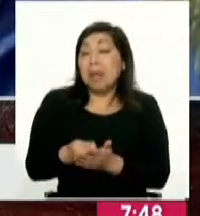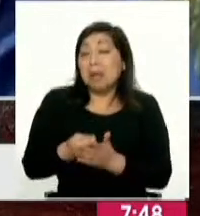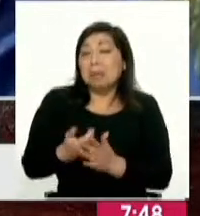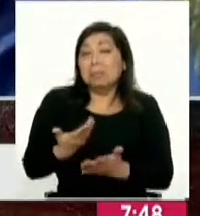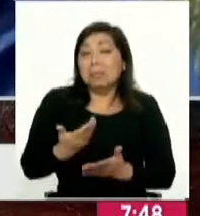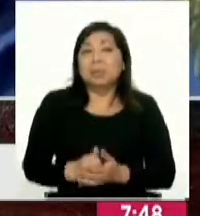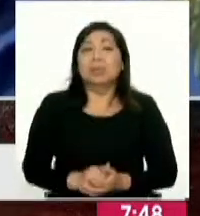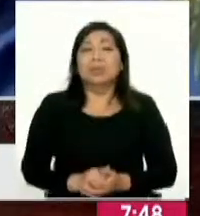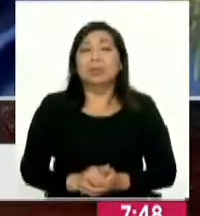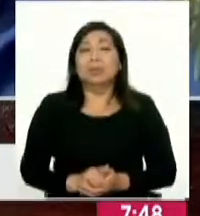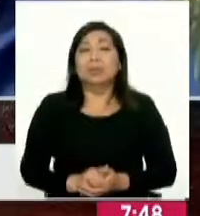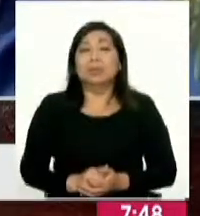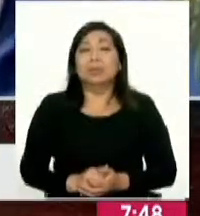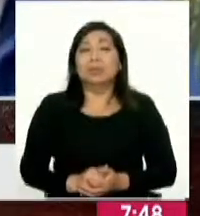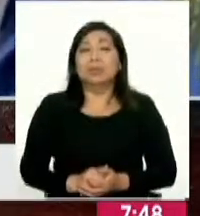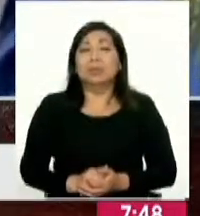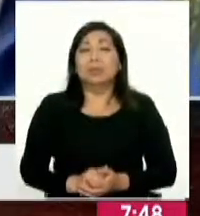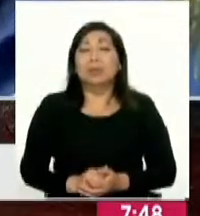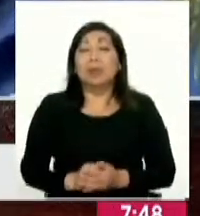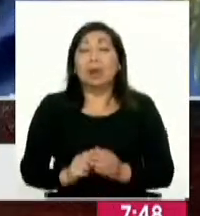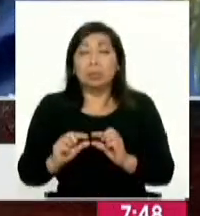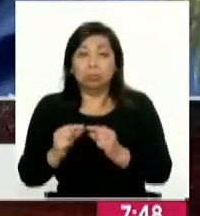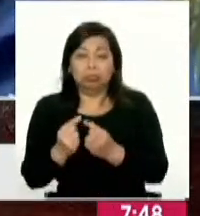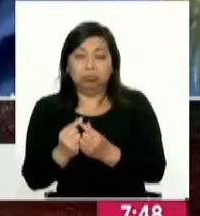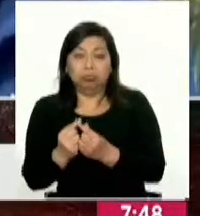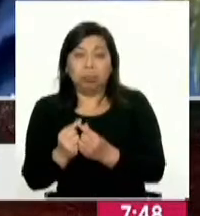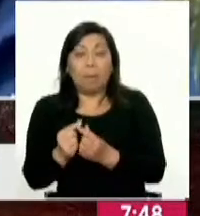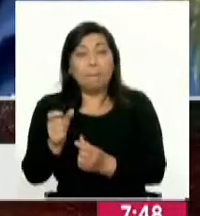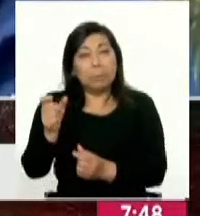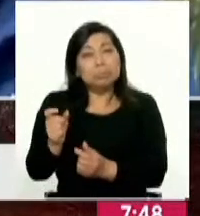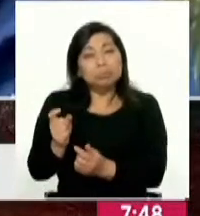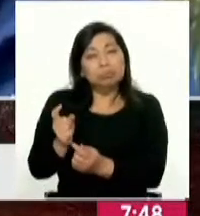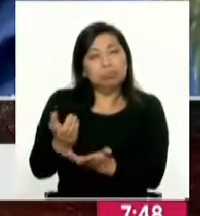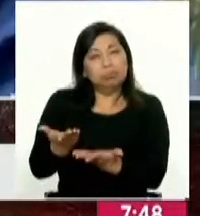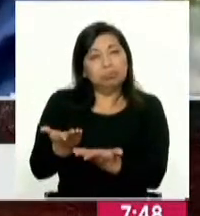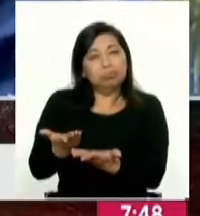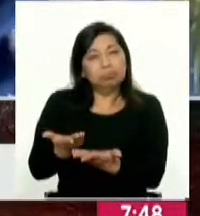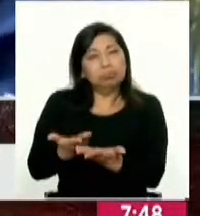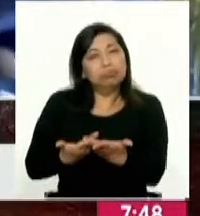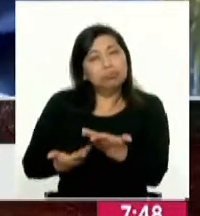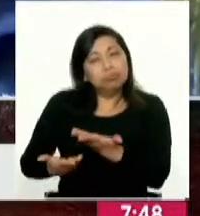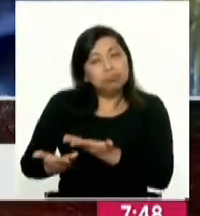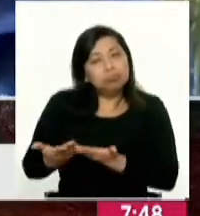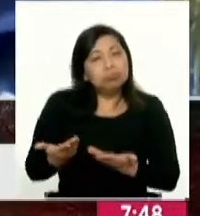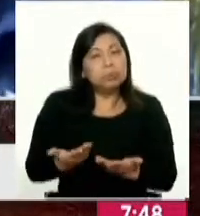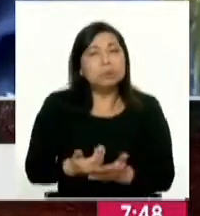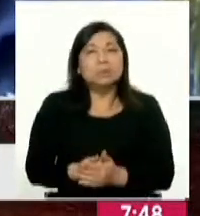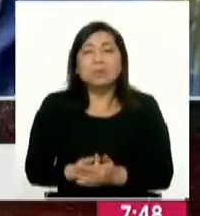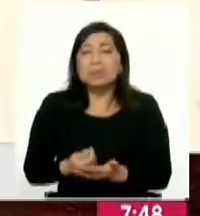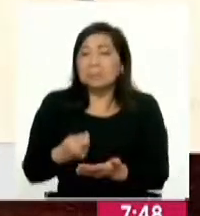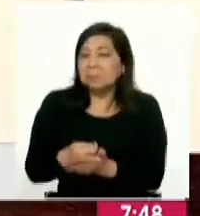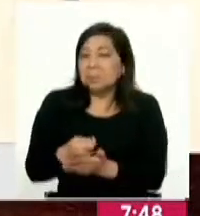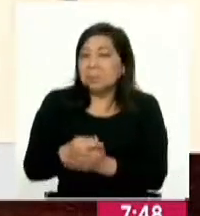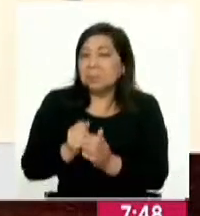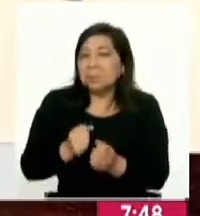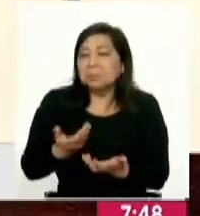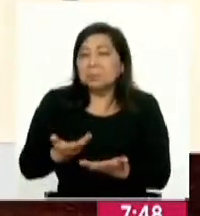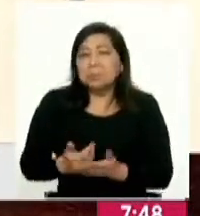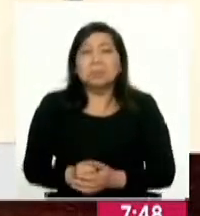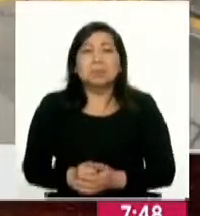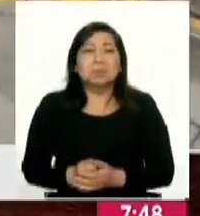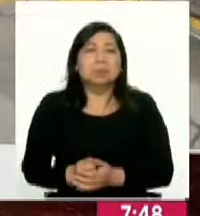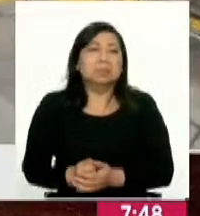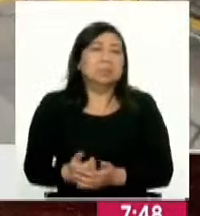nosotros estamos con el equipo técnico haciendo un ejercicio económico financiero para poder hacer